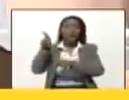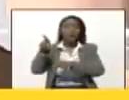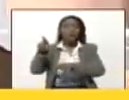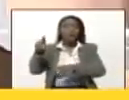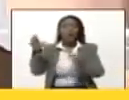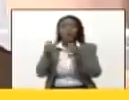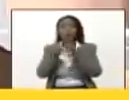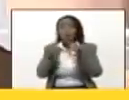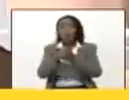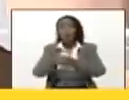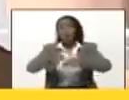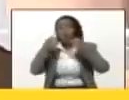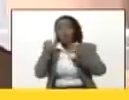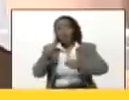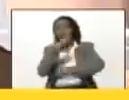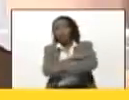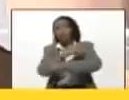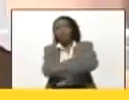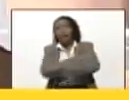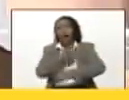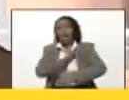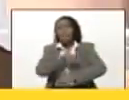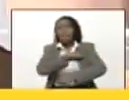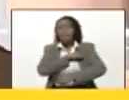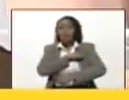partidos de la extrema derecha española